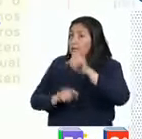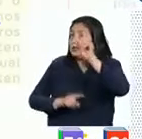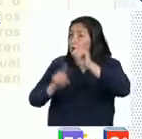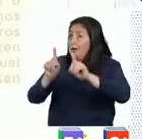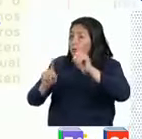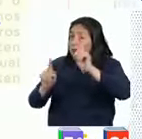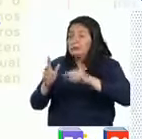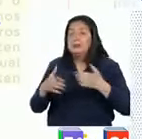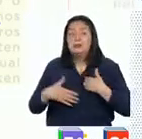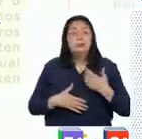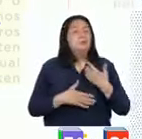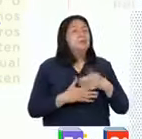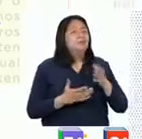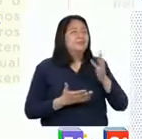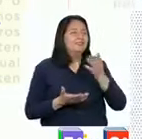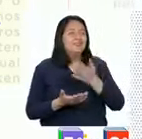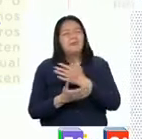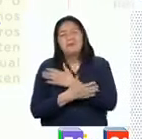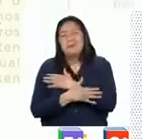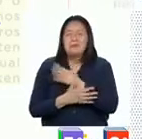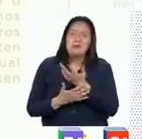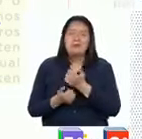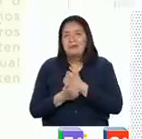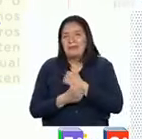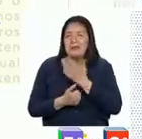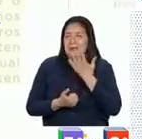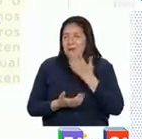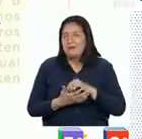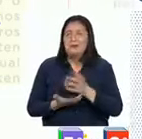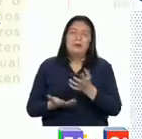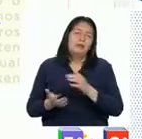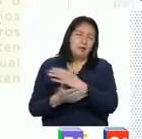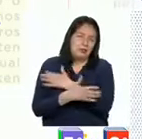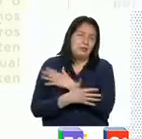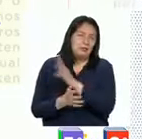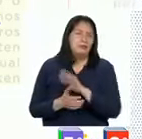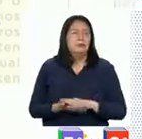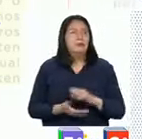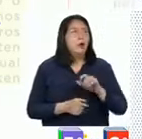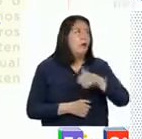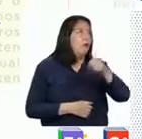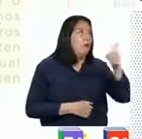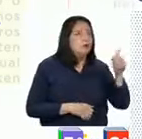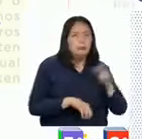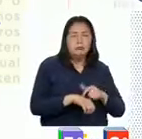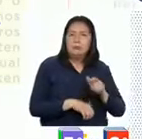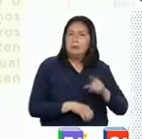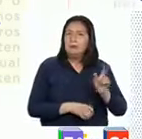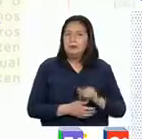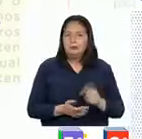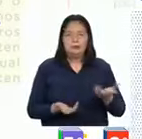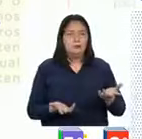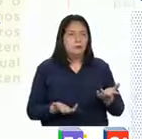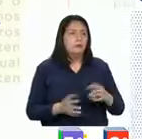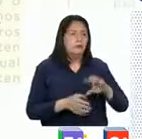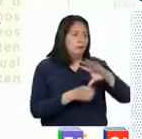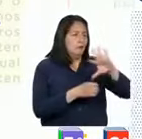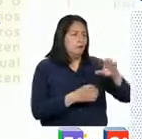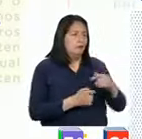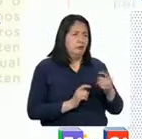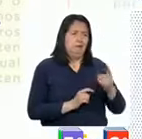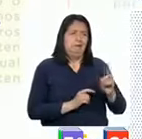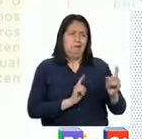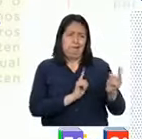situaciones compartía gestos de cariño con mis seres queridos como un abrazo. Y en otros momentos, como me pasó en la feria,